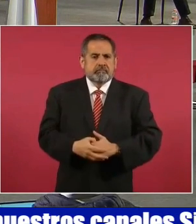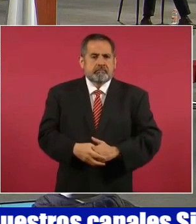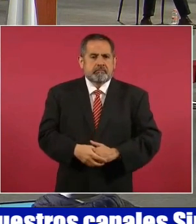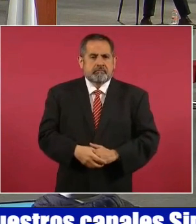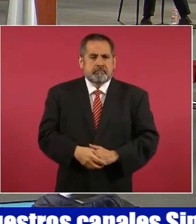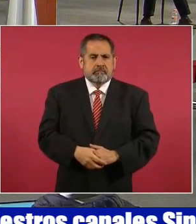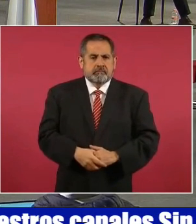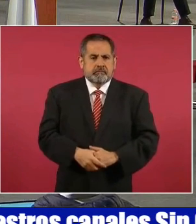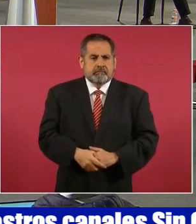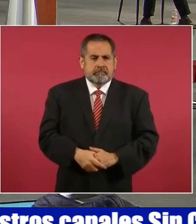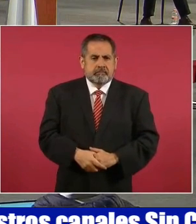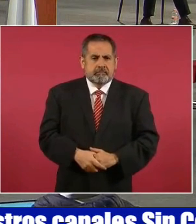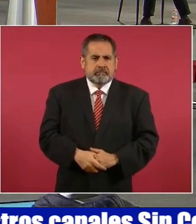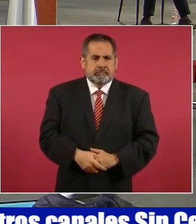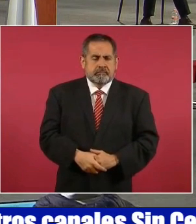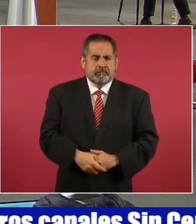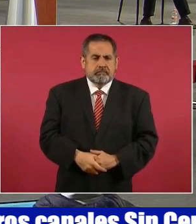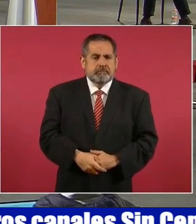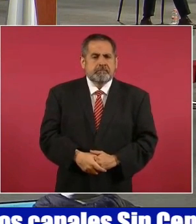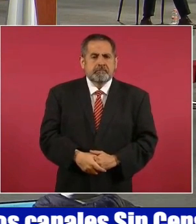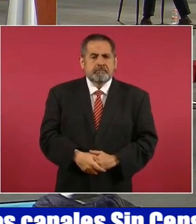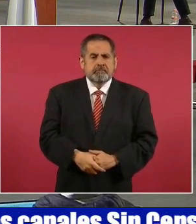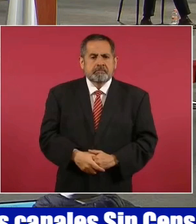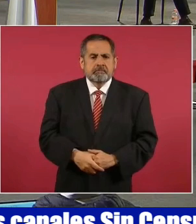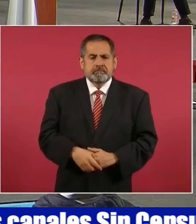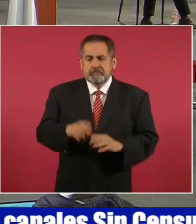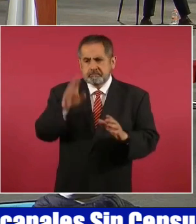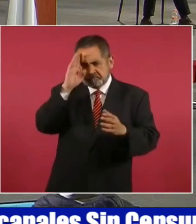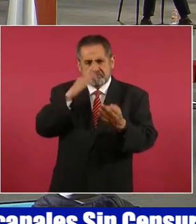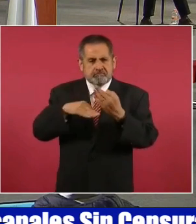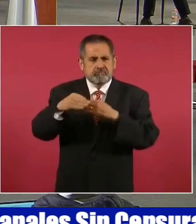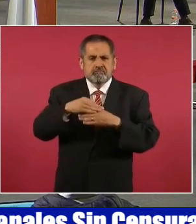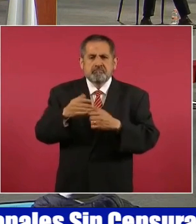a todas las delegaciones.